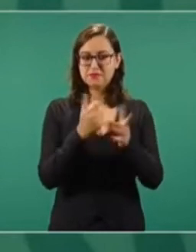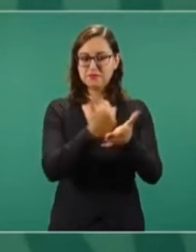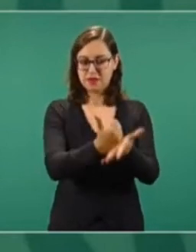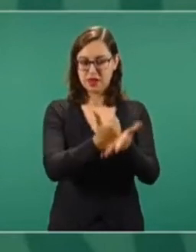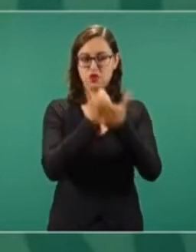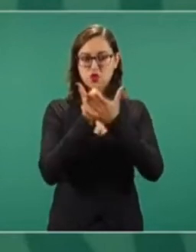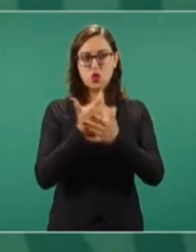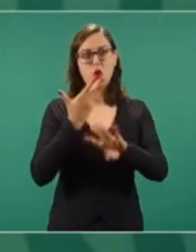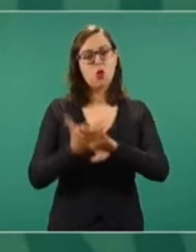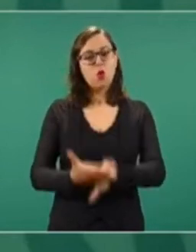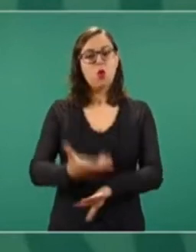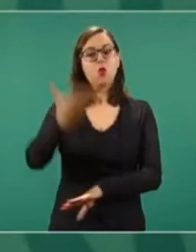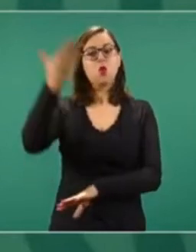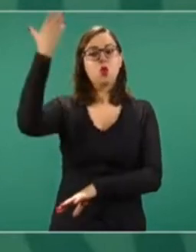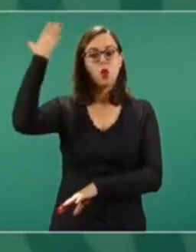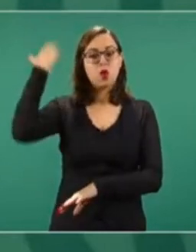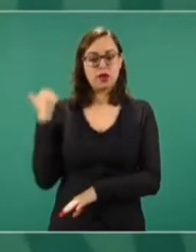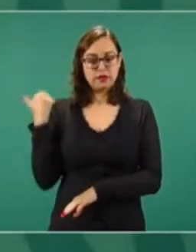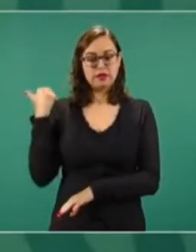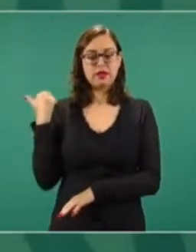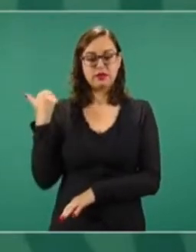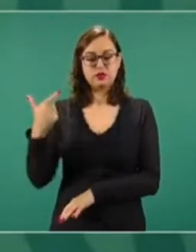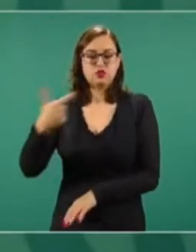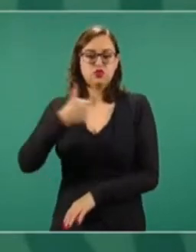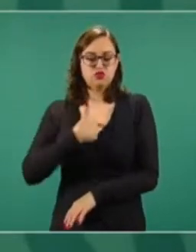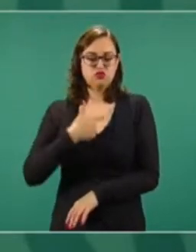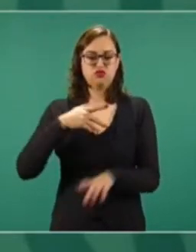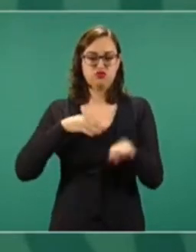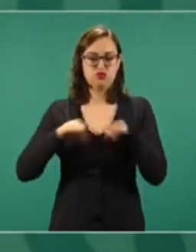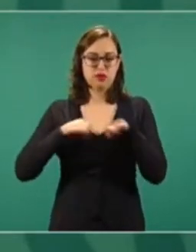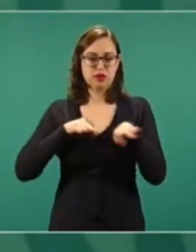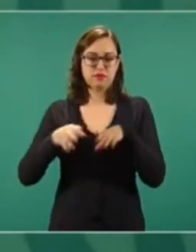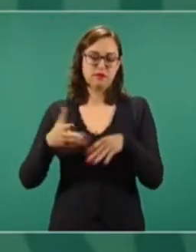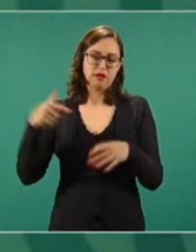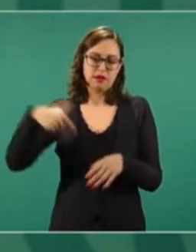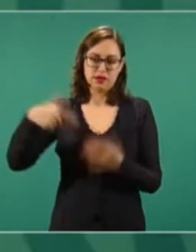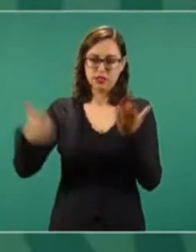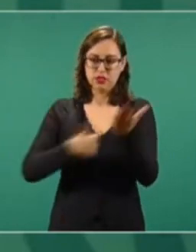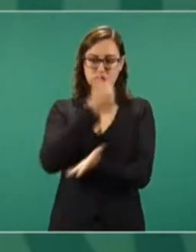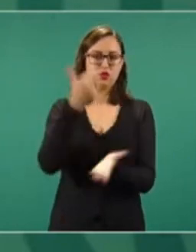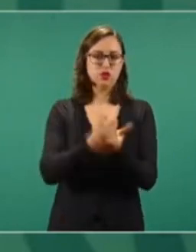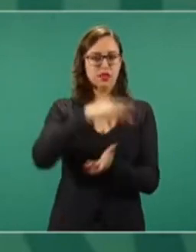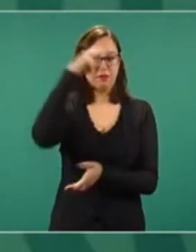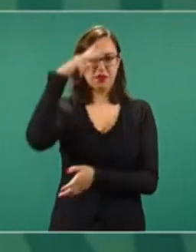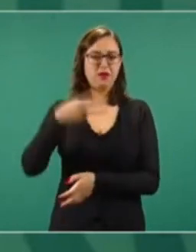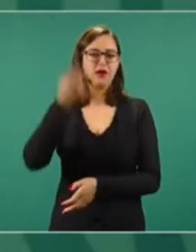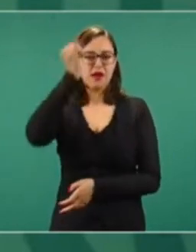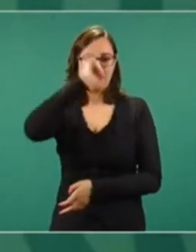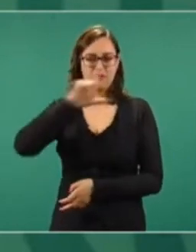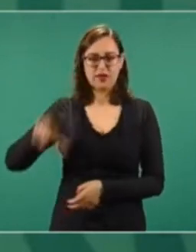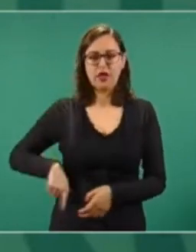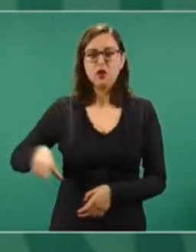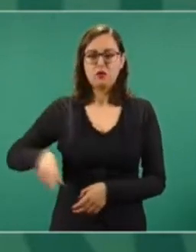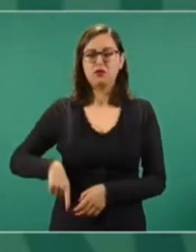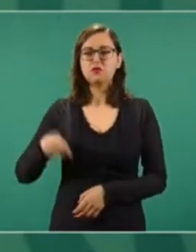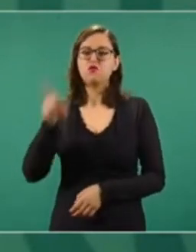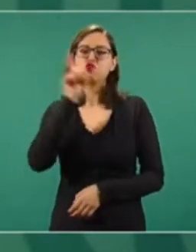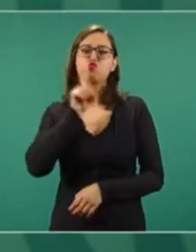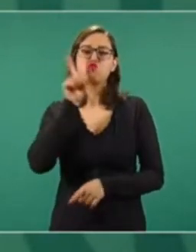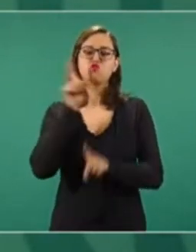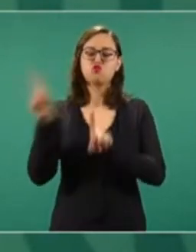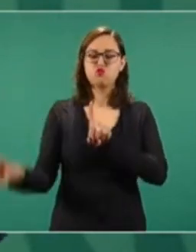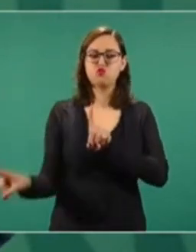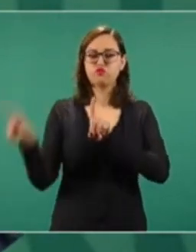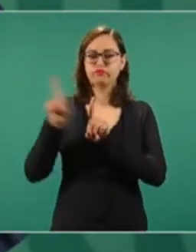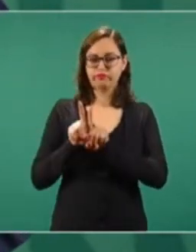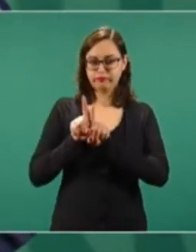jurídica, cuando me desempeñé como jefe de gobierno en la ciudad. María